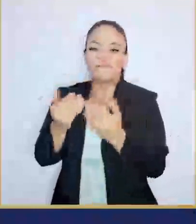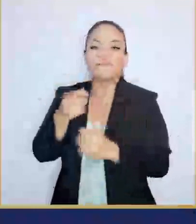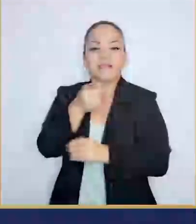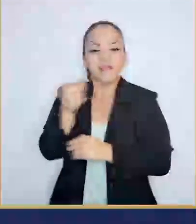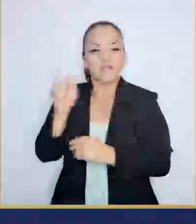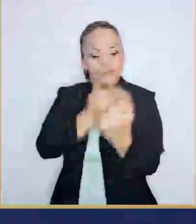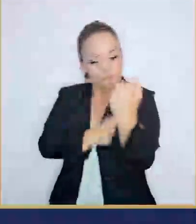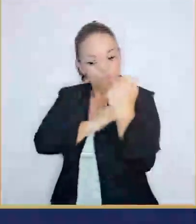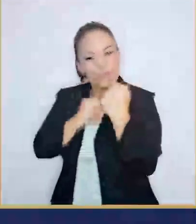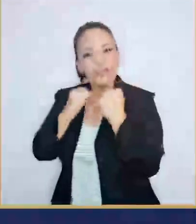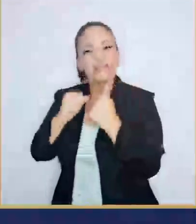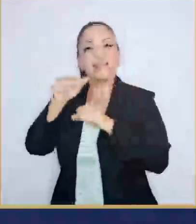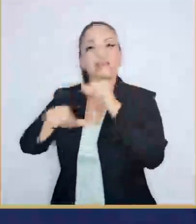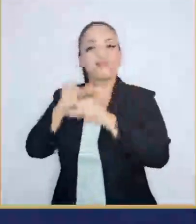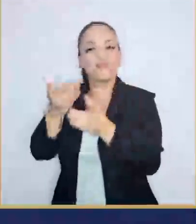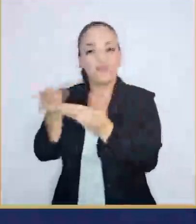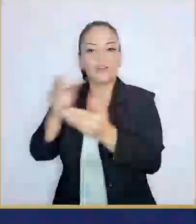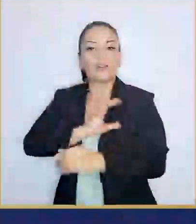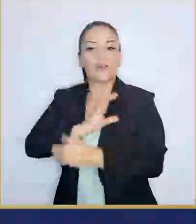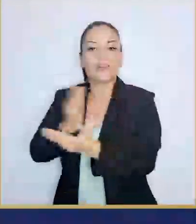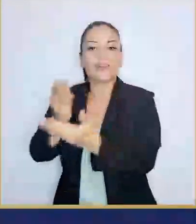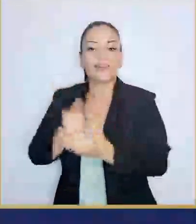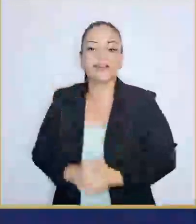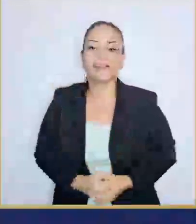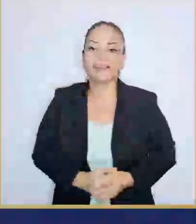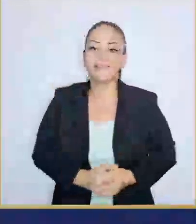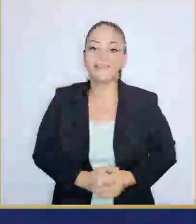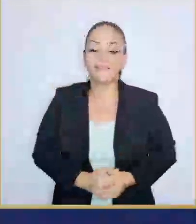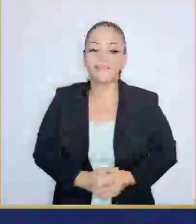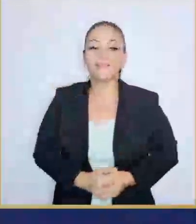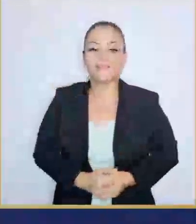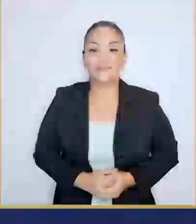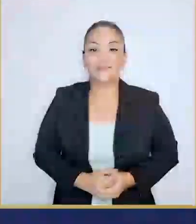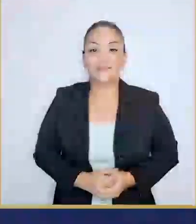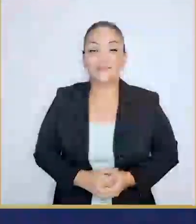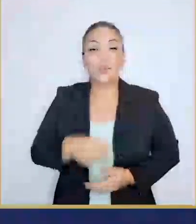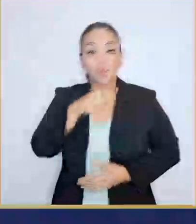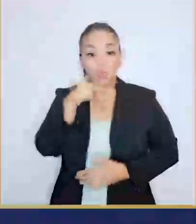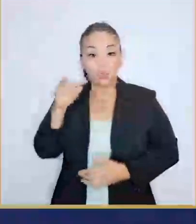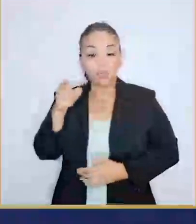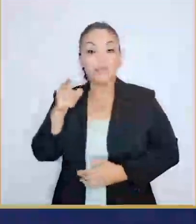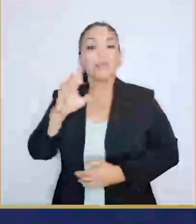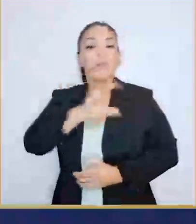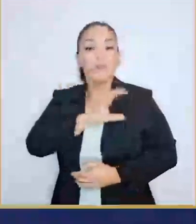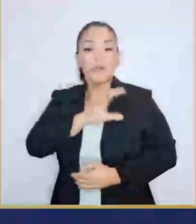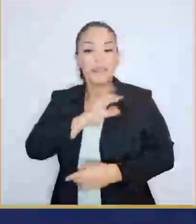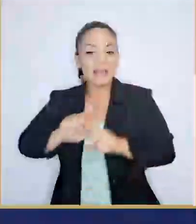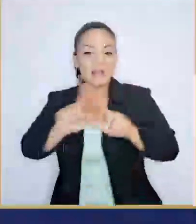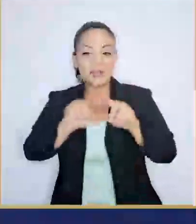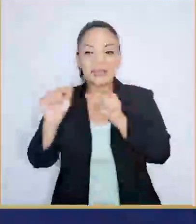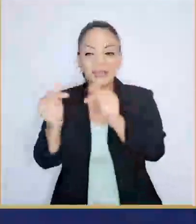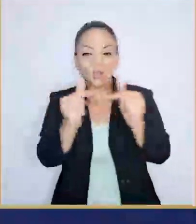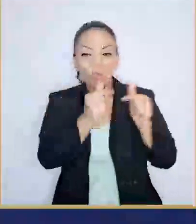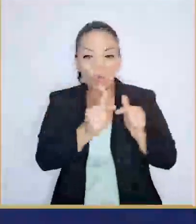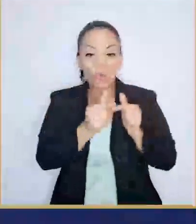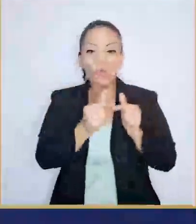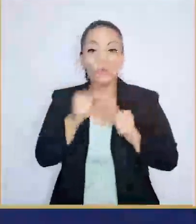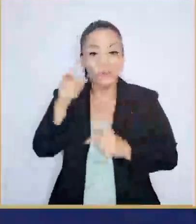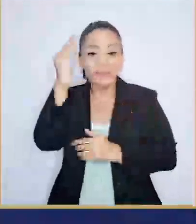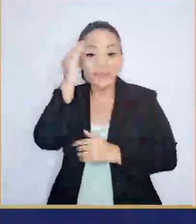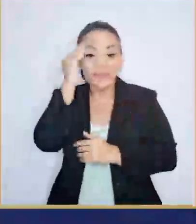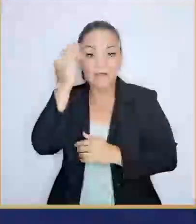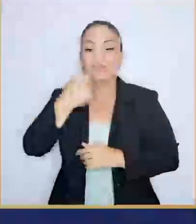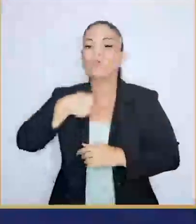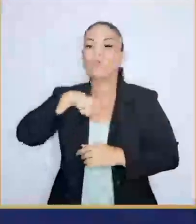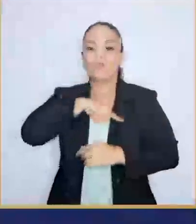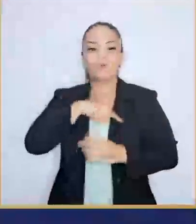agradece su valentía y su esfuerzo Sepan, colegas de la policía, de todas las